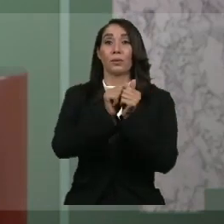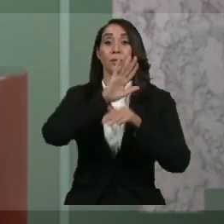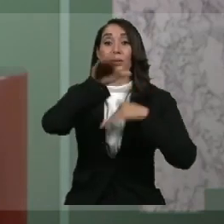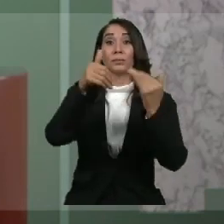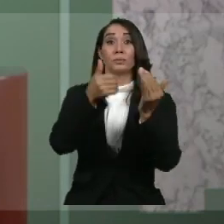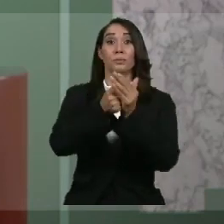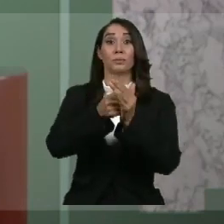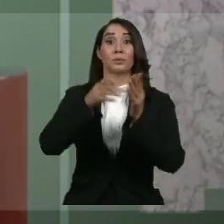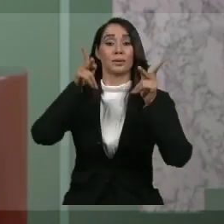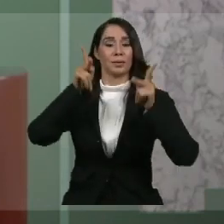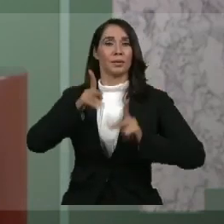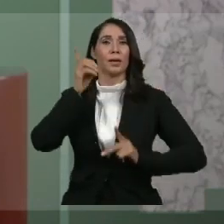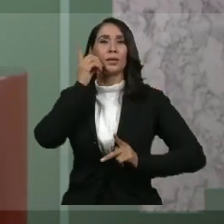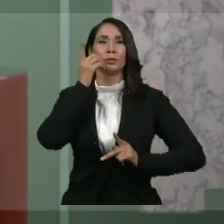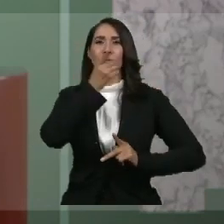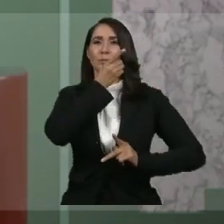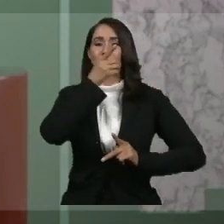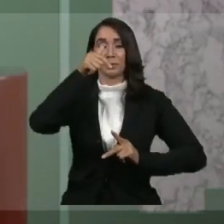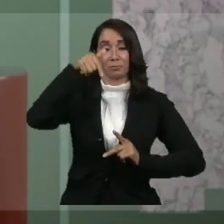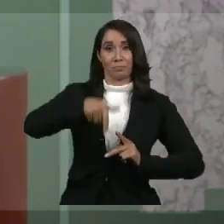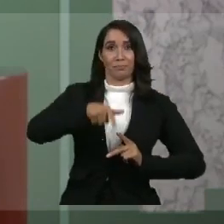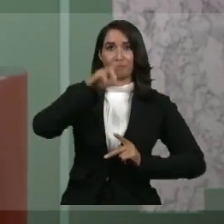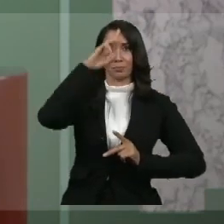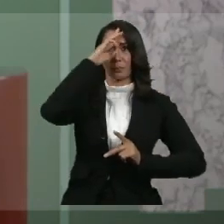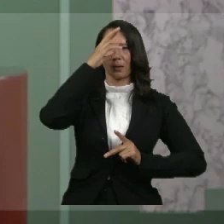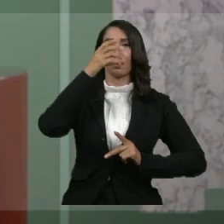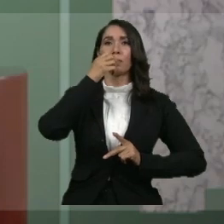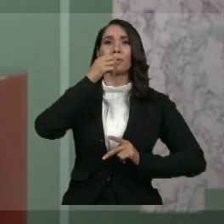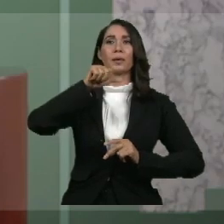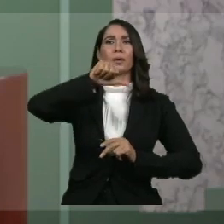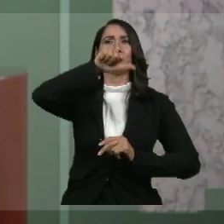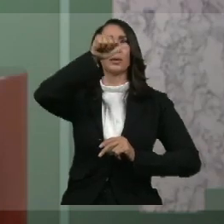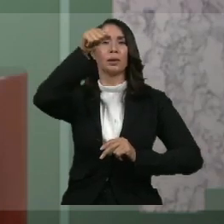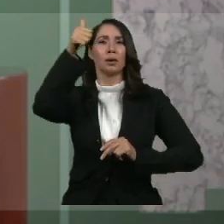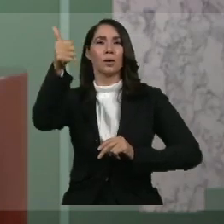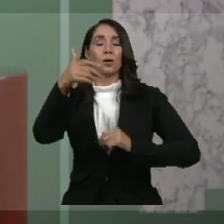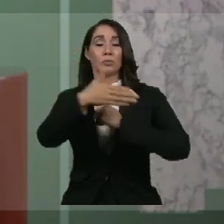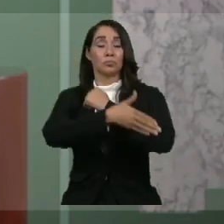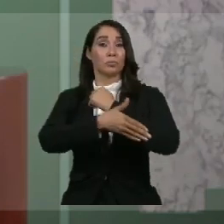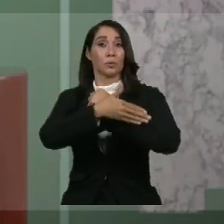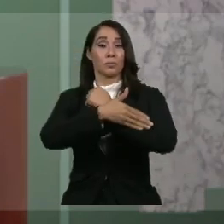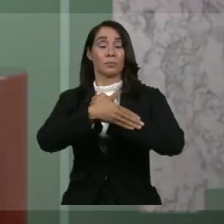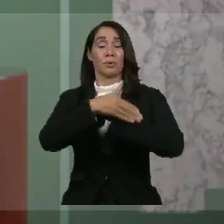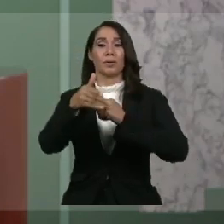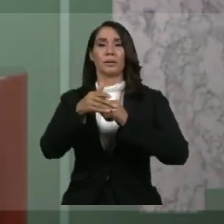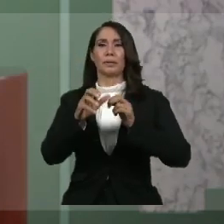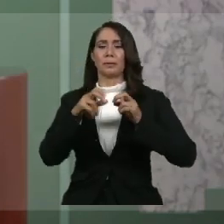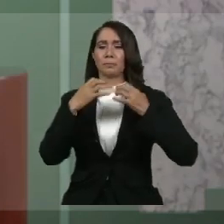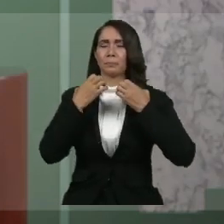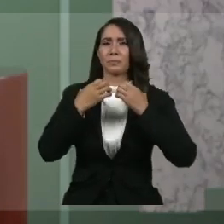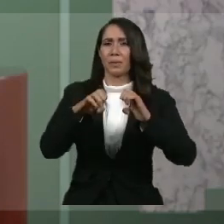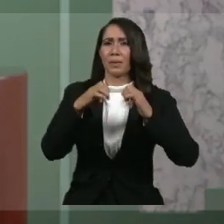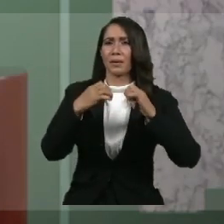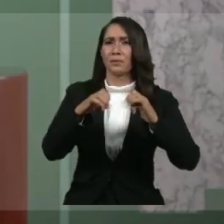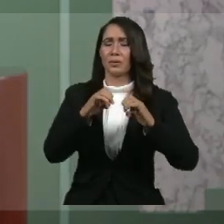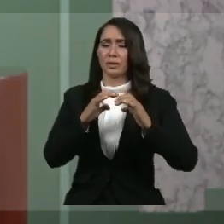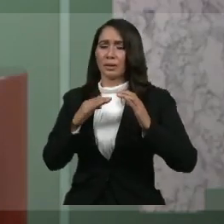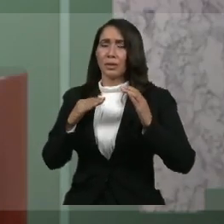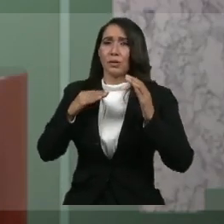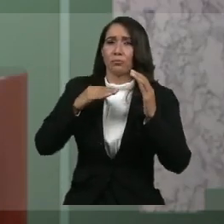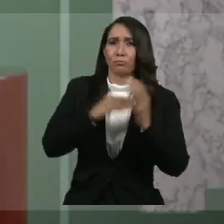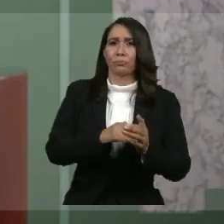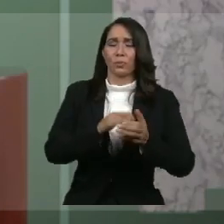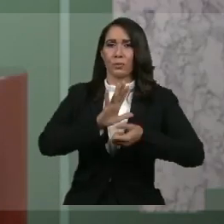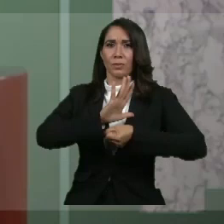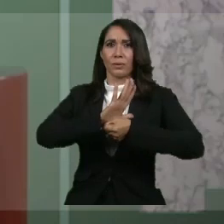dominicanas que aquí en nuestro país y fuera de nuestras fronteras están luchando en estos momentos contra